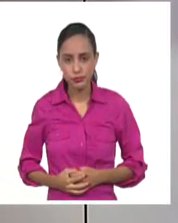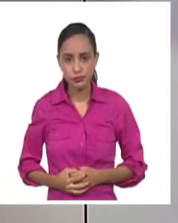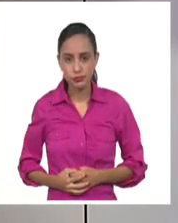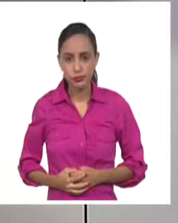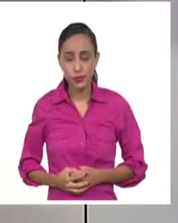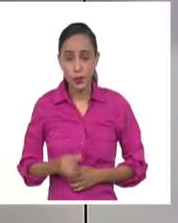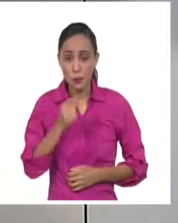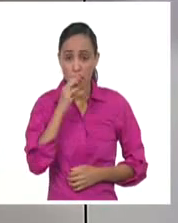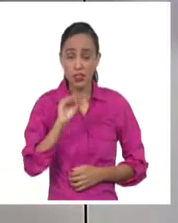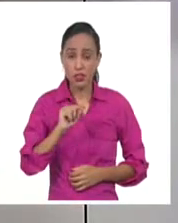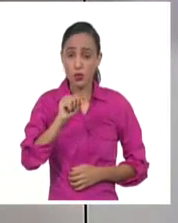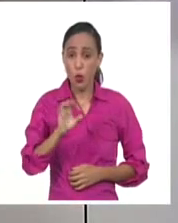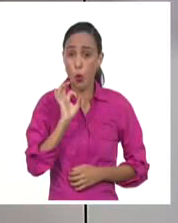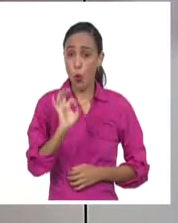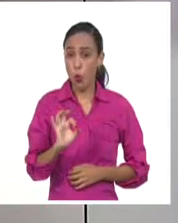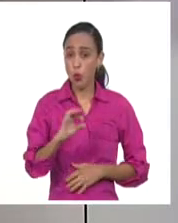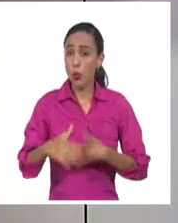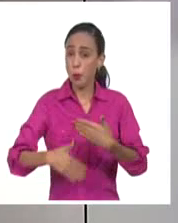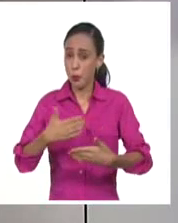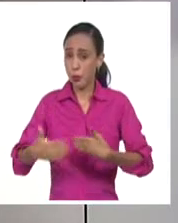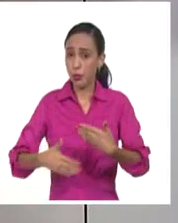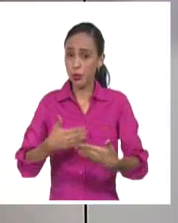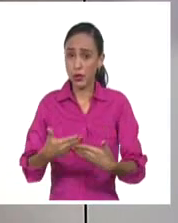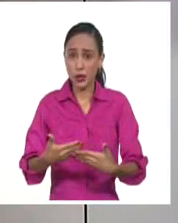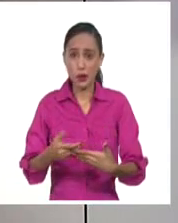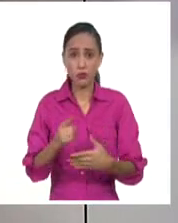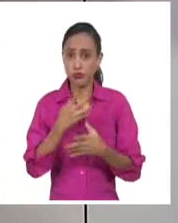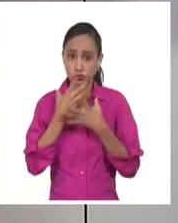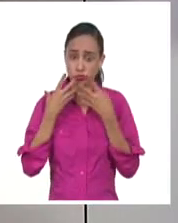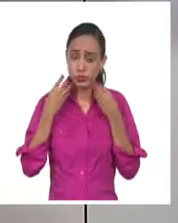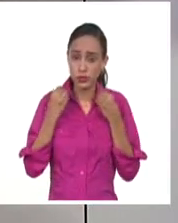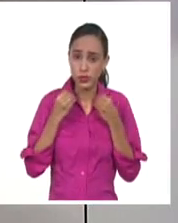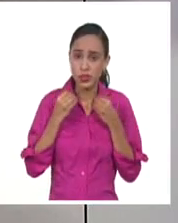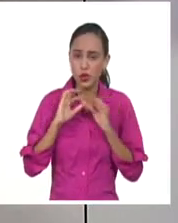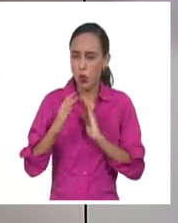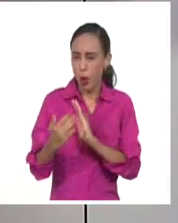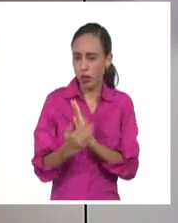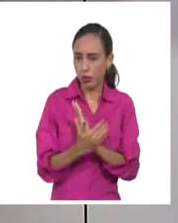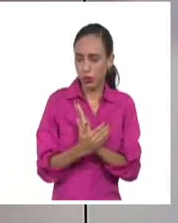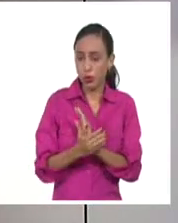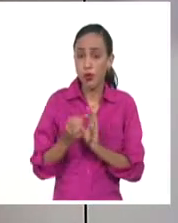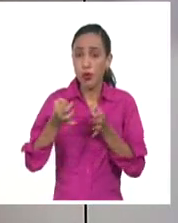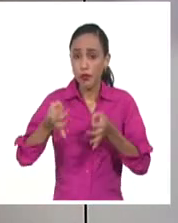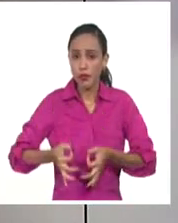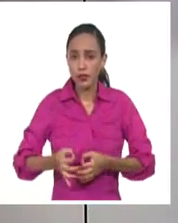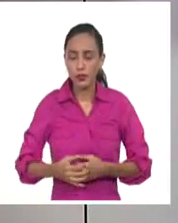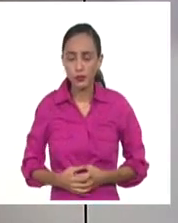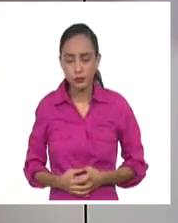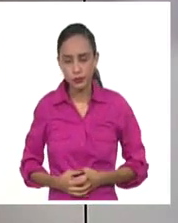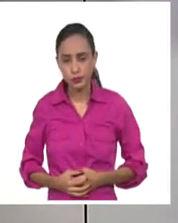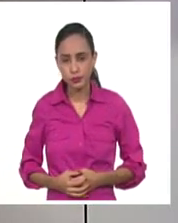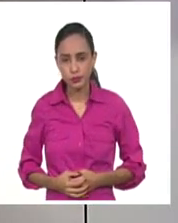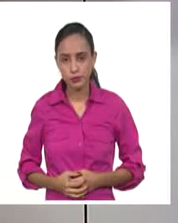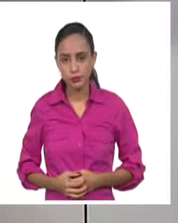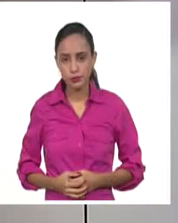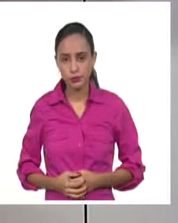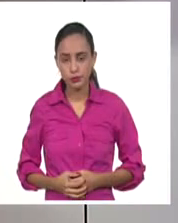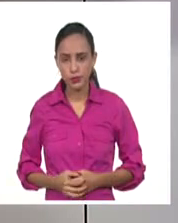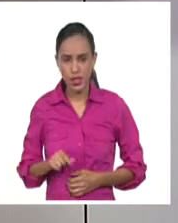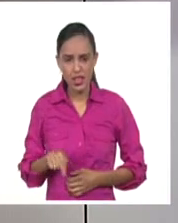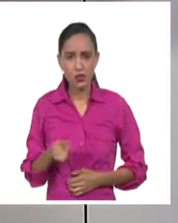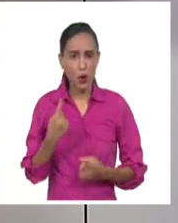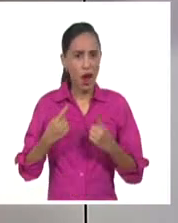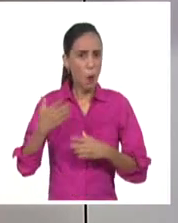es un problema persistente, que no desaparece, sino que se esconde. Y es verdad, los linchamientos no son una reliquia del pasado.